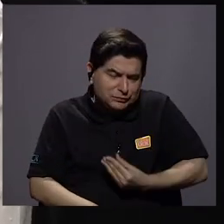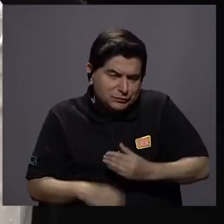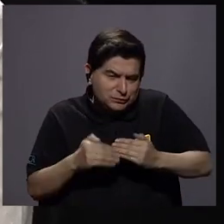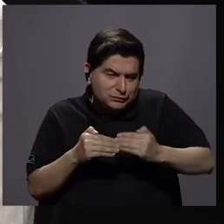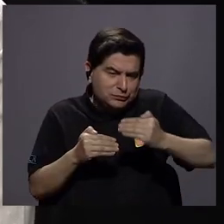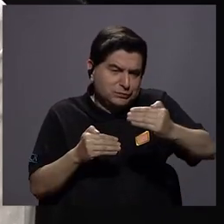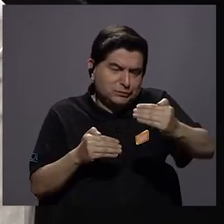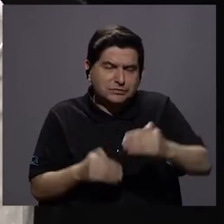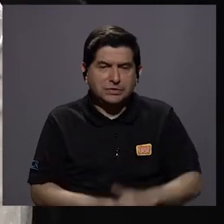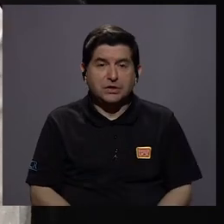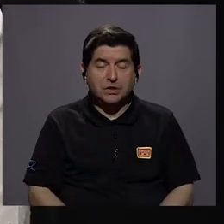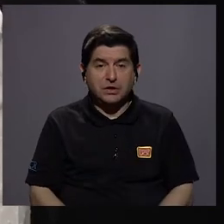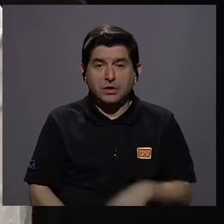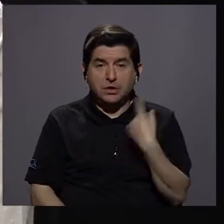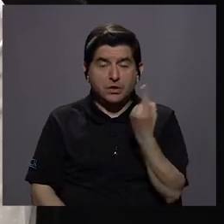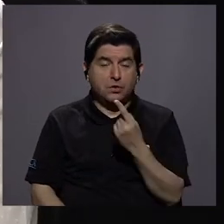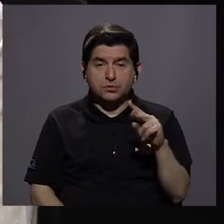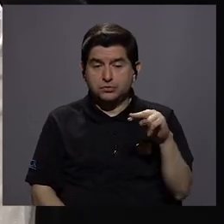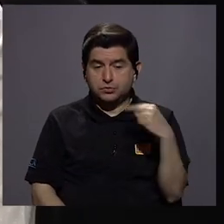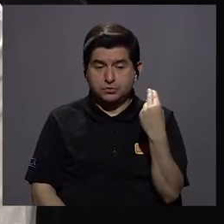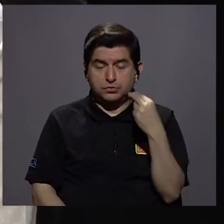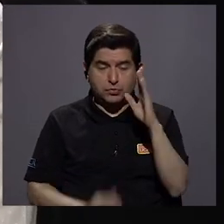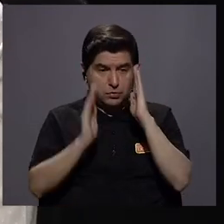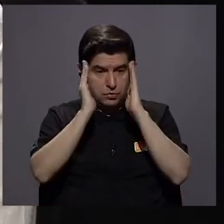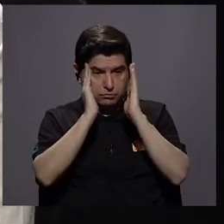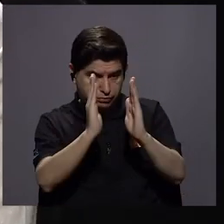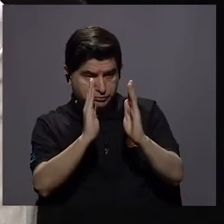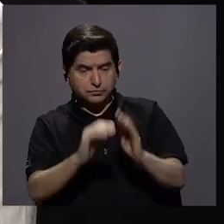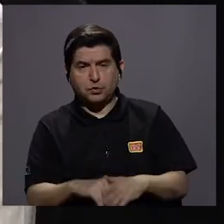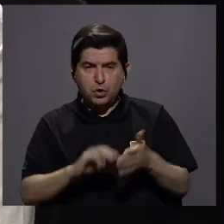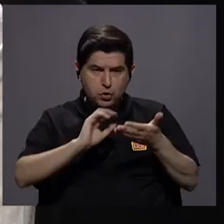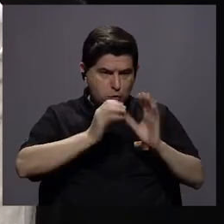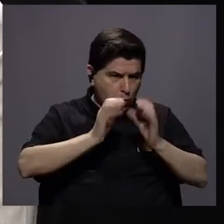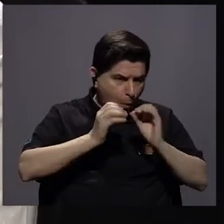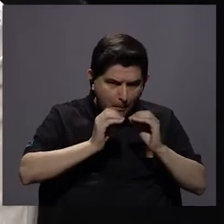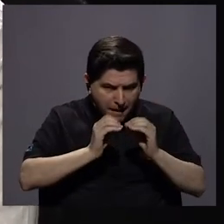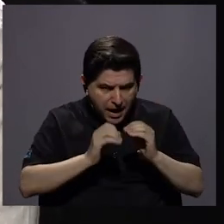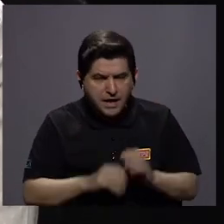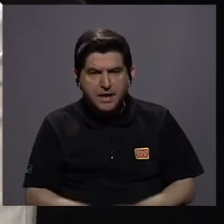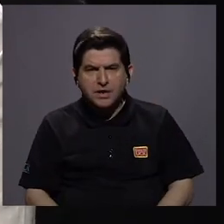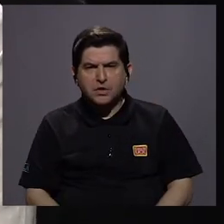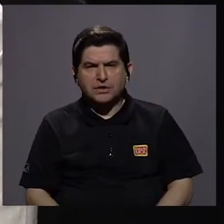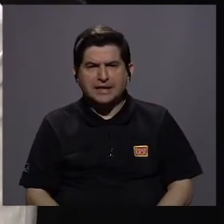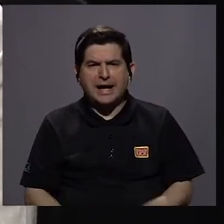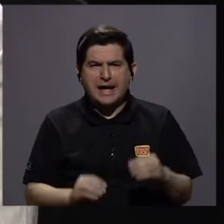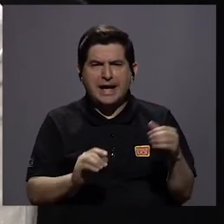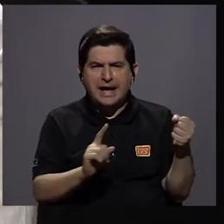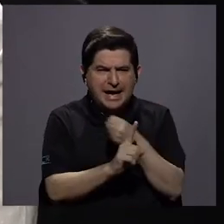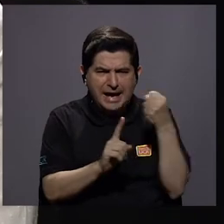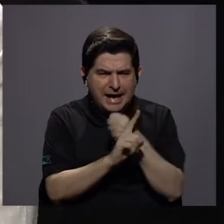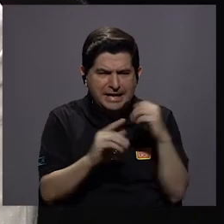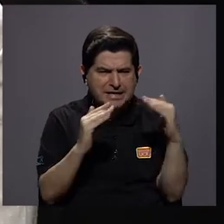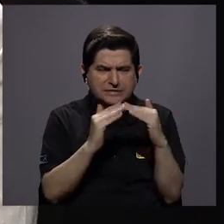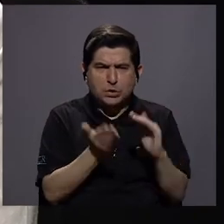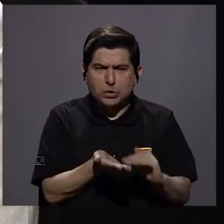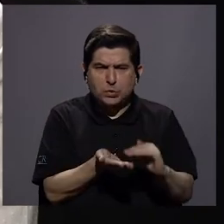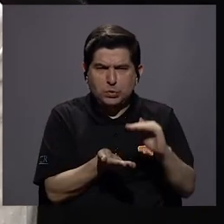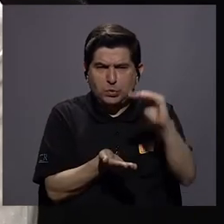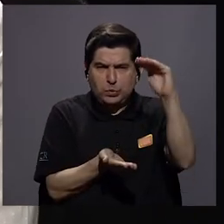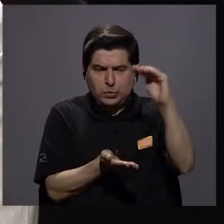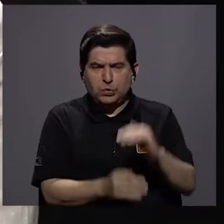porque basta ver las noticias, ¿verdad? A veces los números de que ha habido más agresiones en las casas.